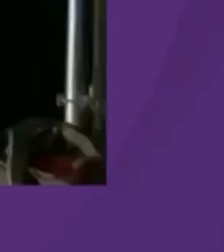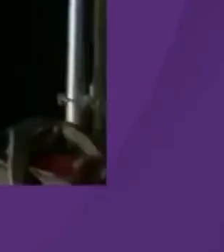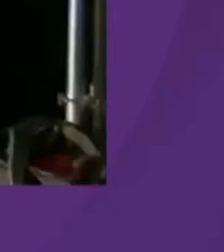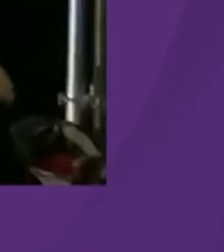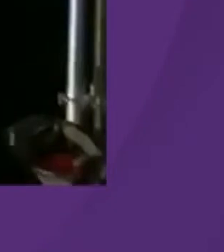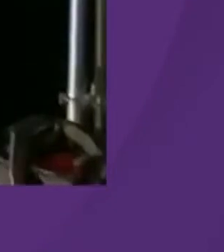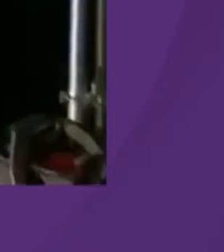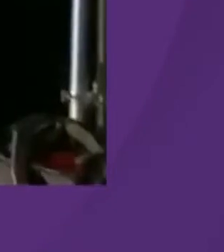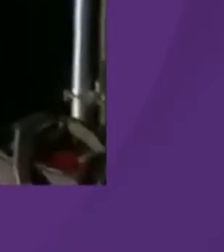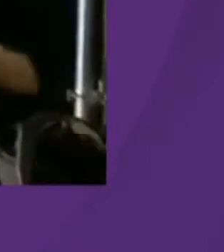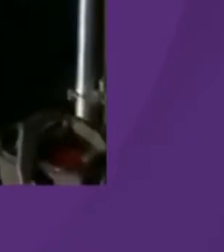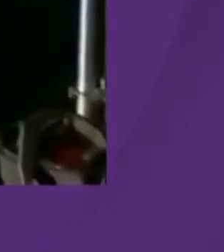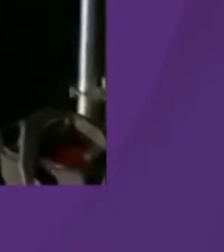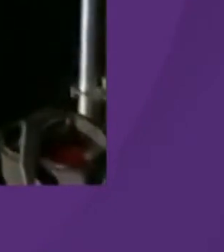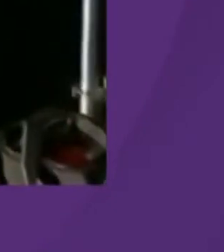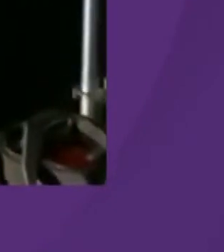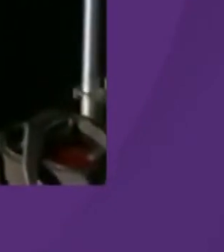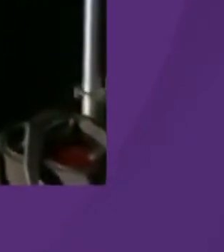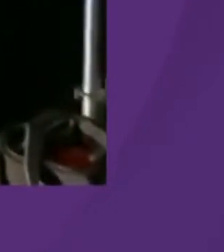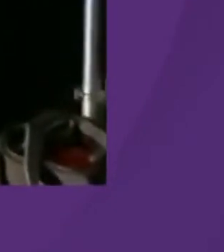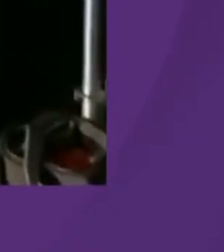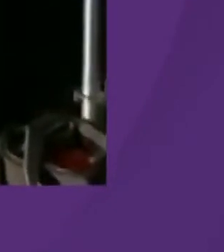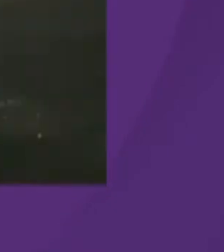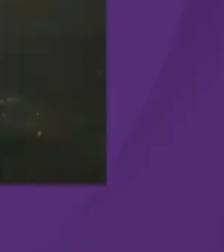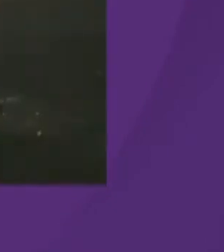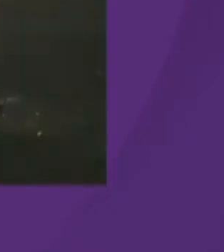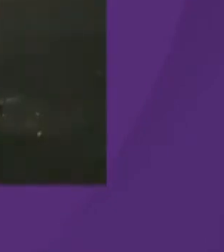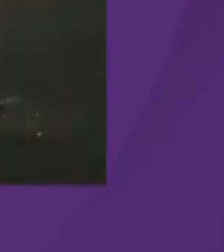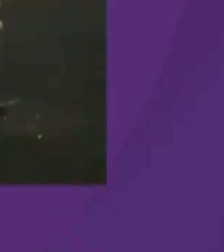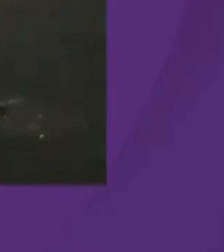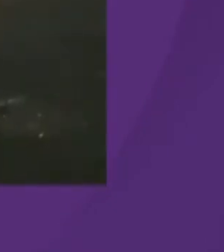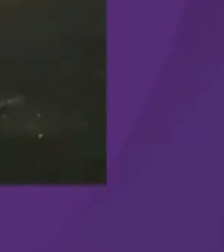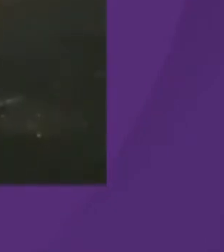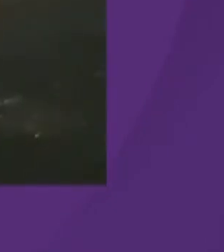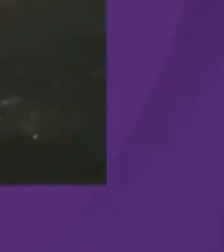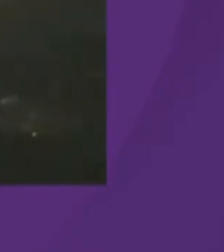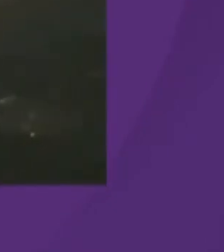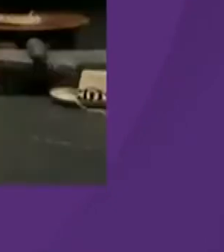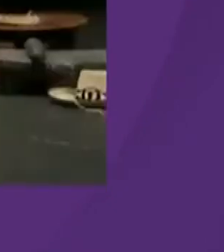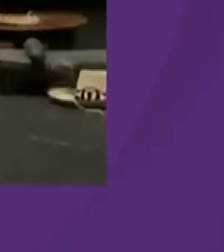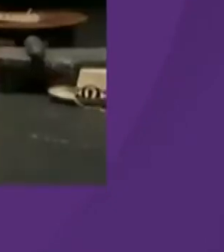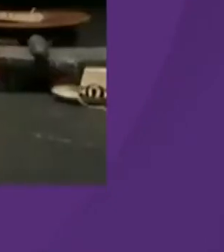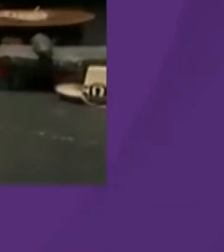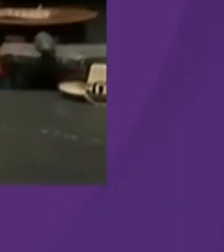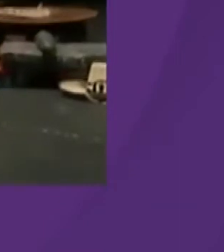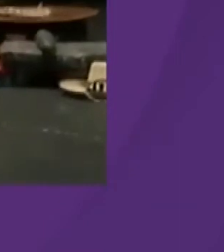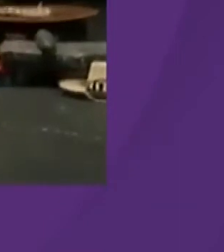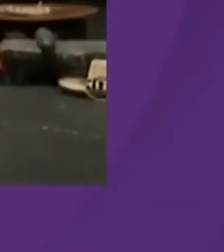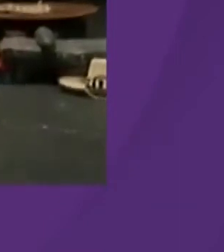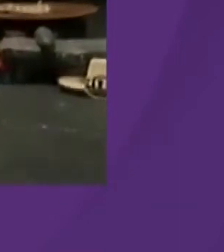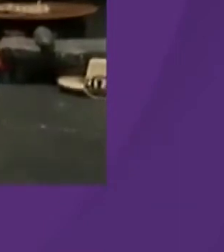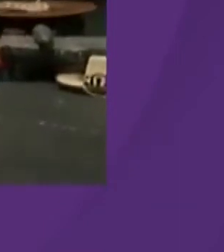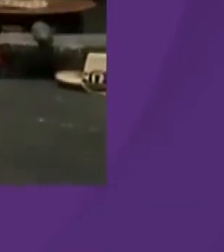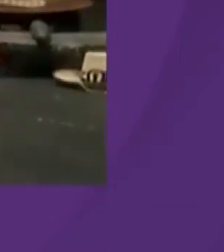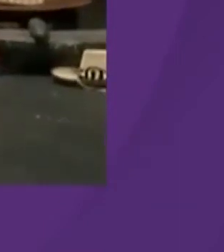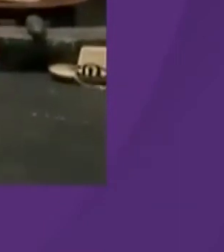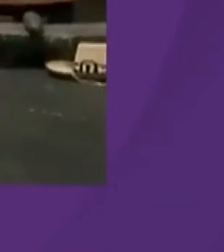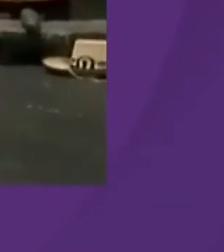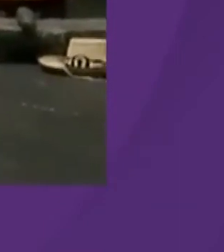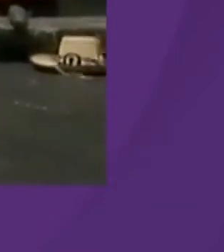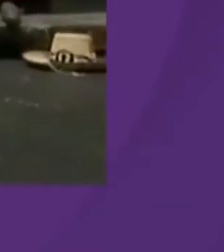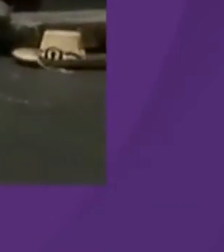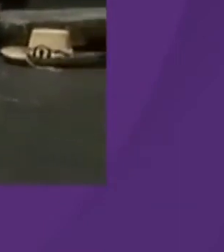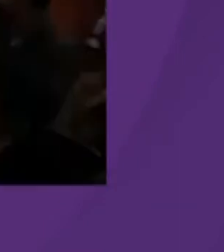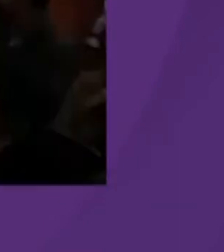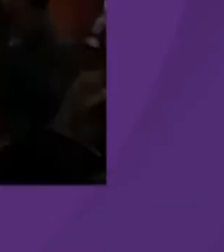Se invita al público a desactivar alarmas de reloj, aparatos de telecomunicación y teléfonos celulares, a fin de